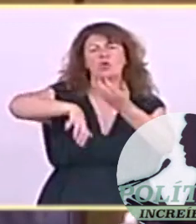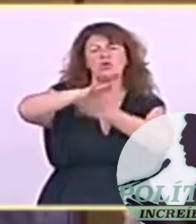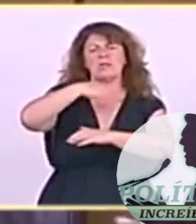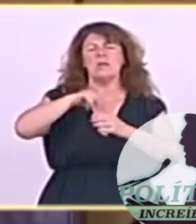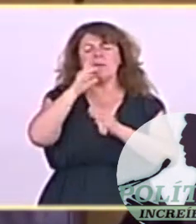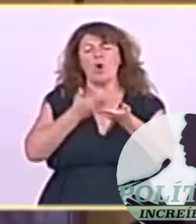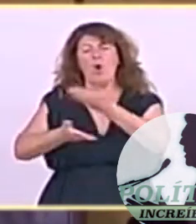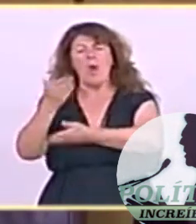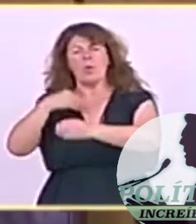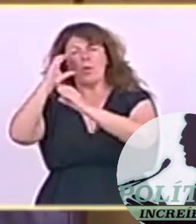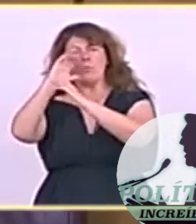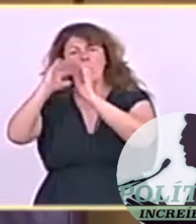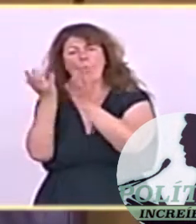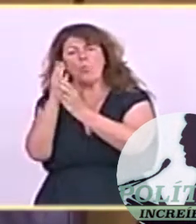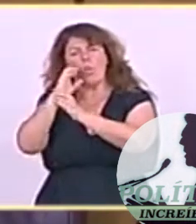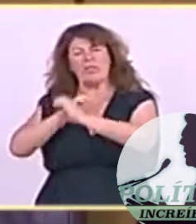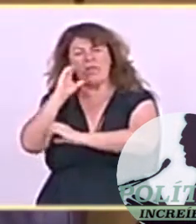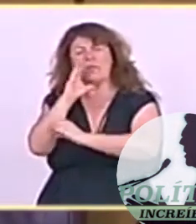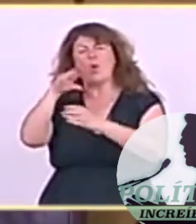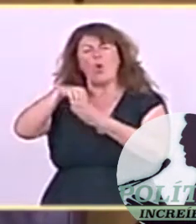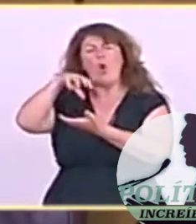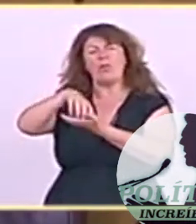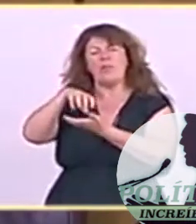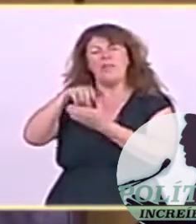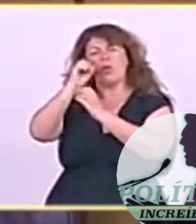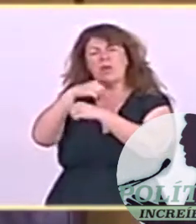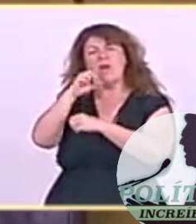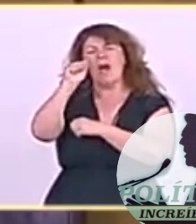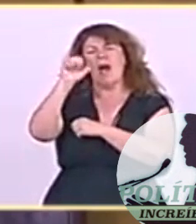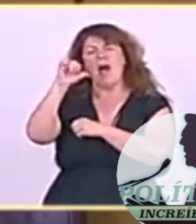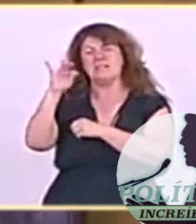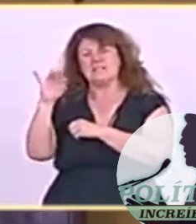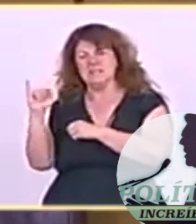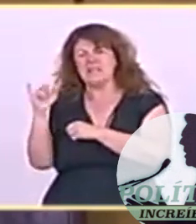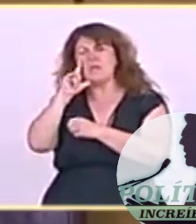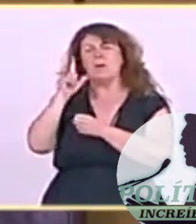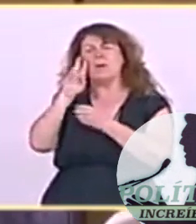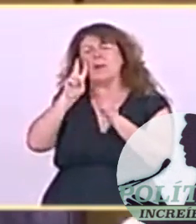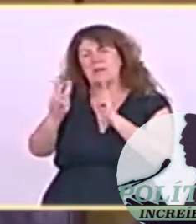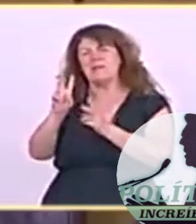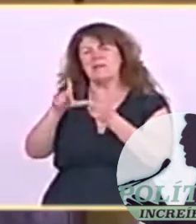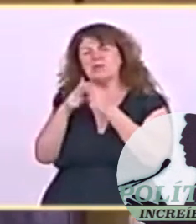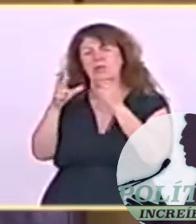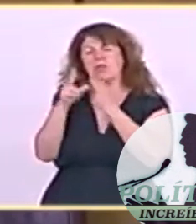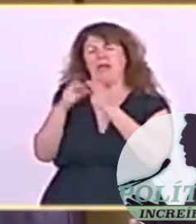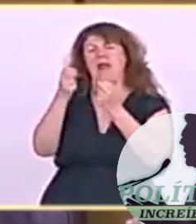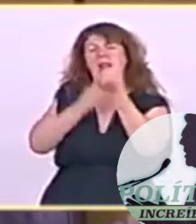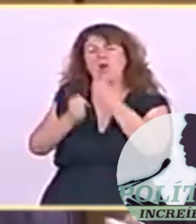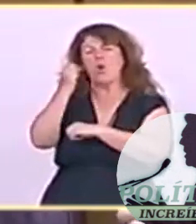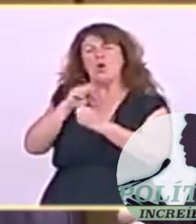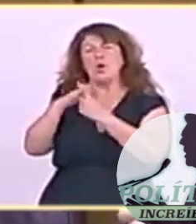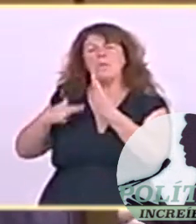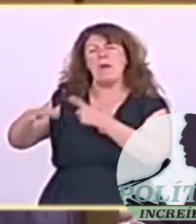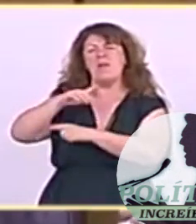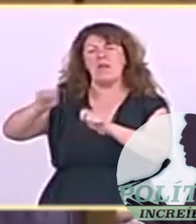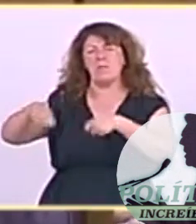Científico ASTI, desde la vertiente social, económica y medioambiental. Sin embargo, compiten en el mercado con pescado capturado por buques